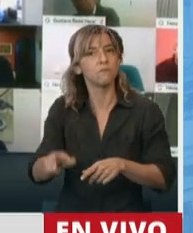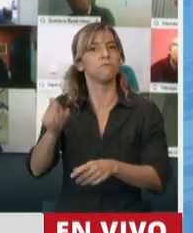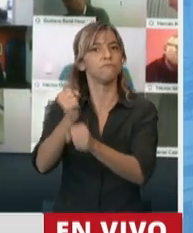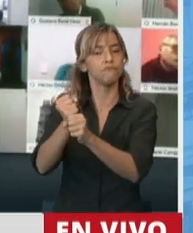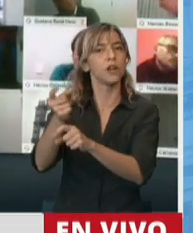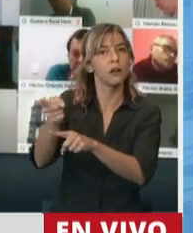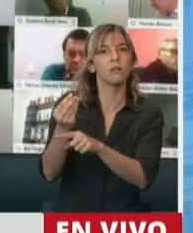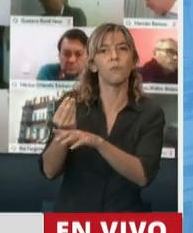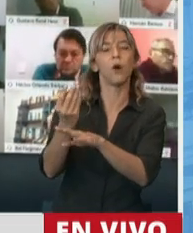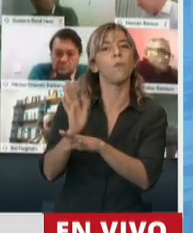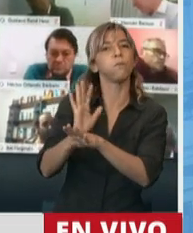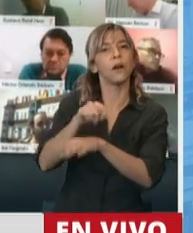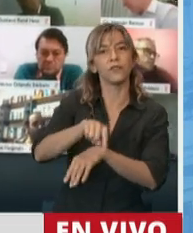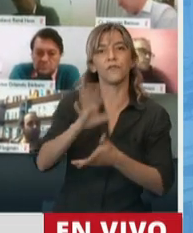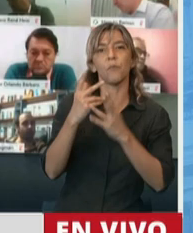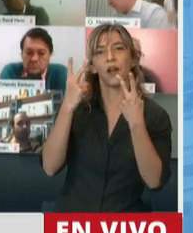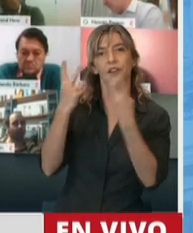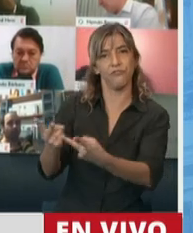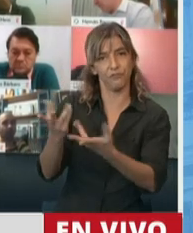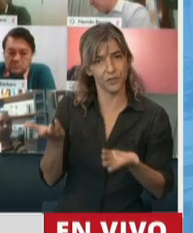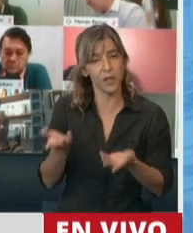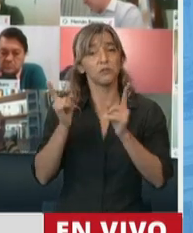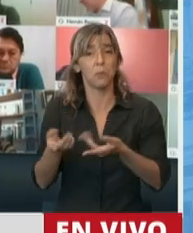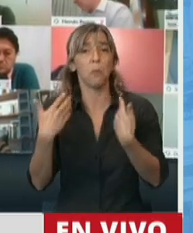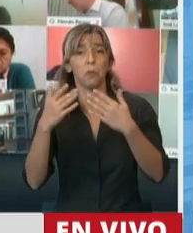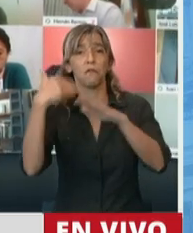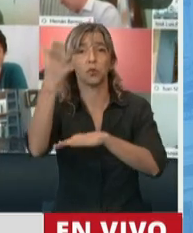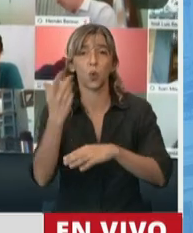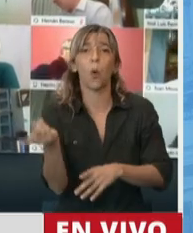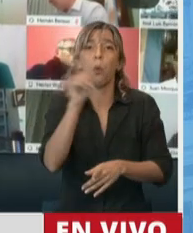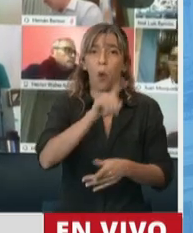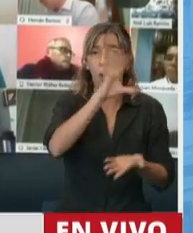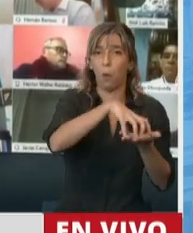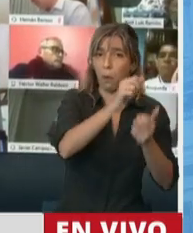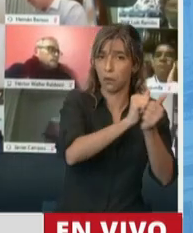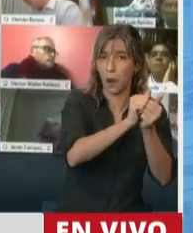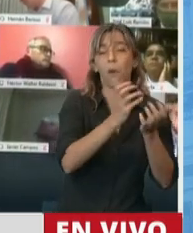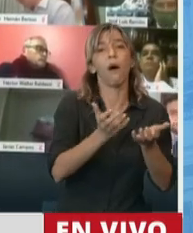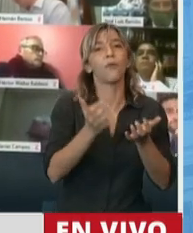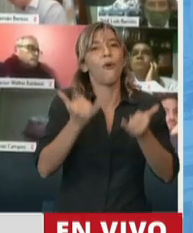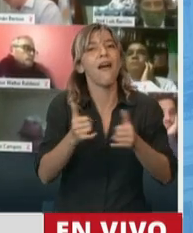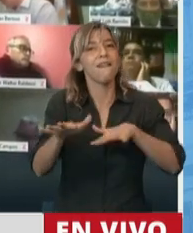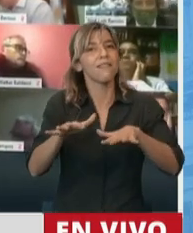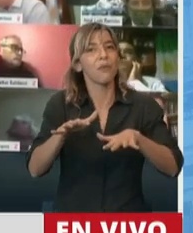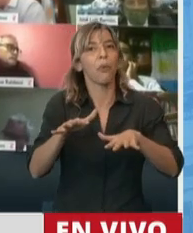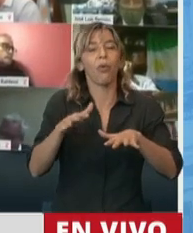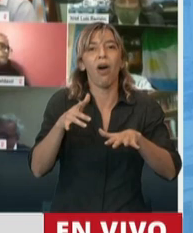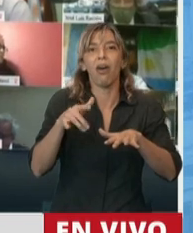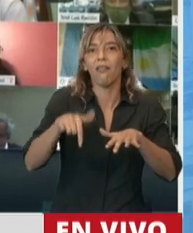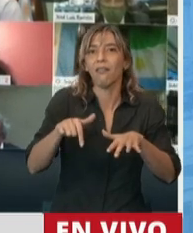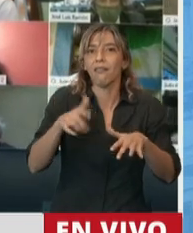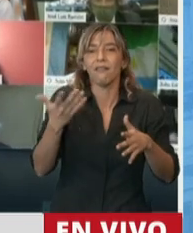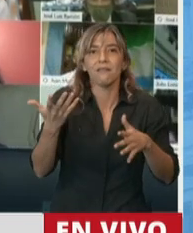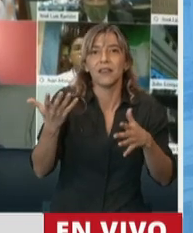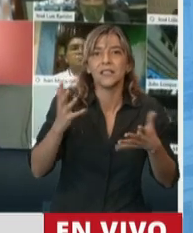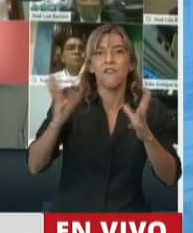ello, se habló de la reversibilidad, de las condiciones laborales, de las tareas de cuidado. La verdad que estamos muy contentos hoy poder estar